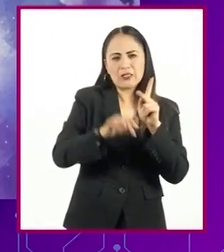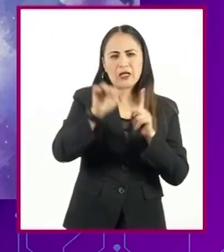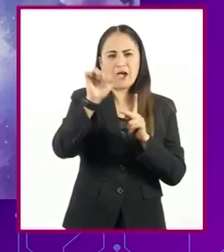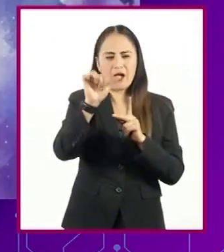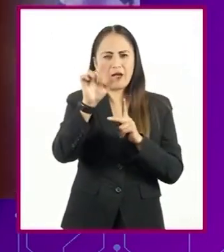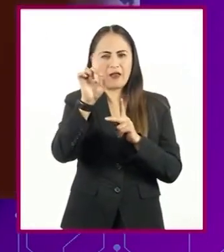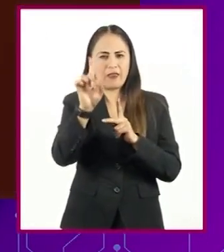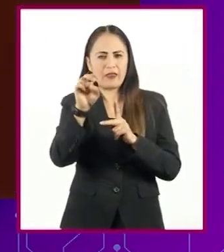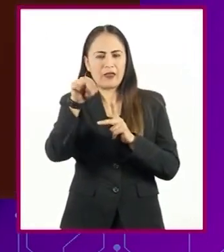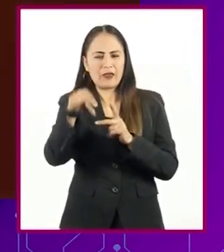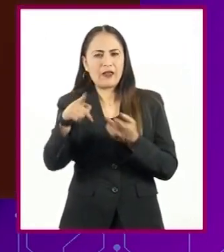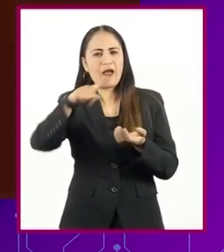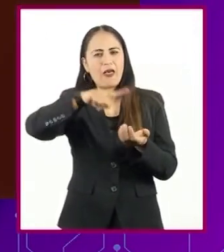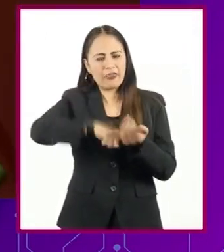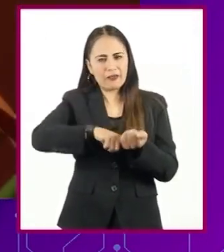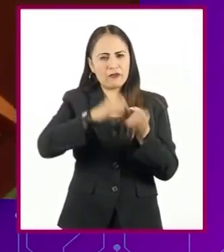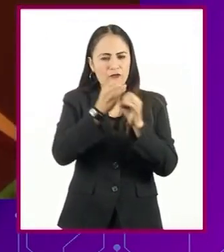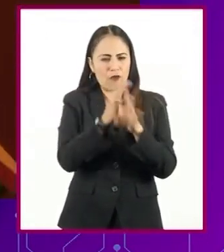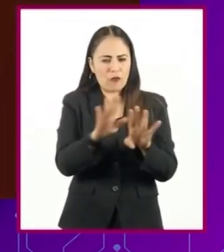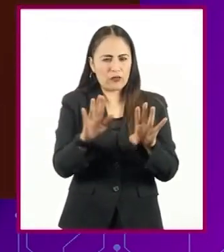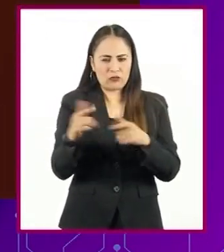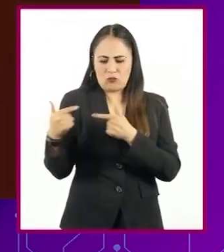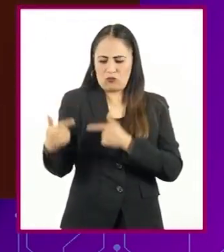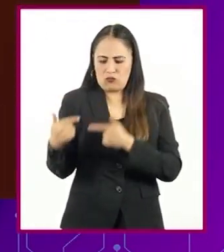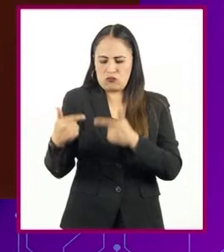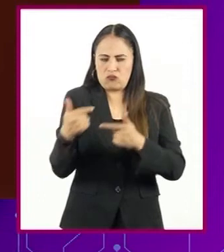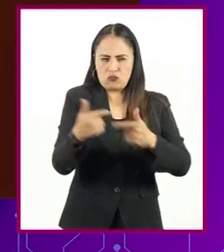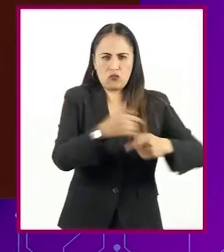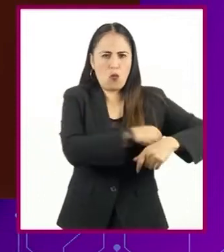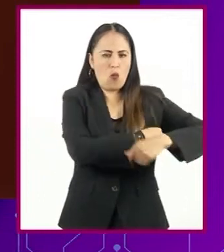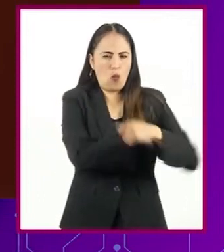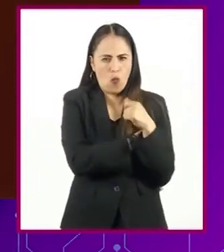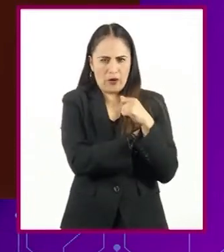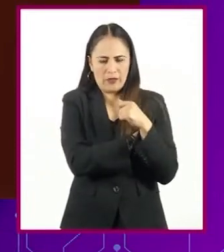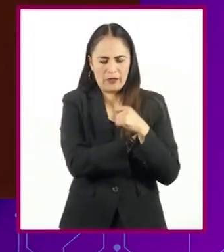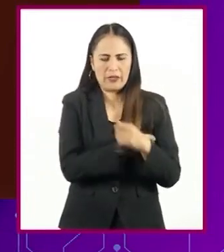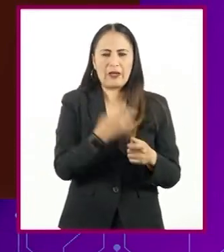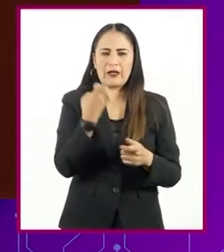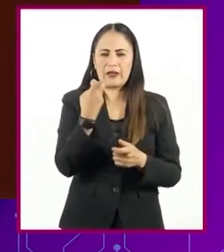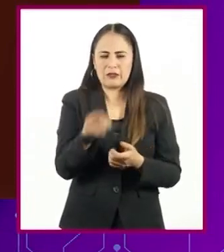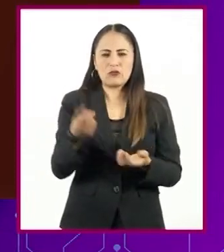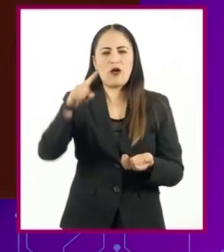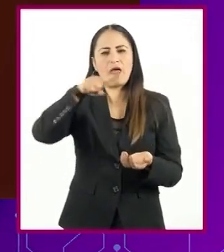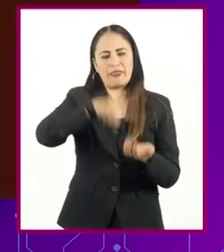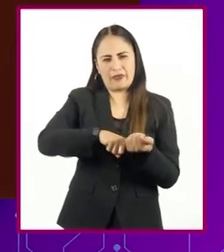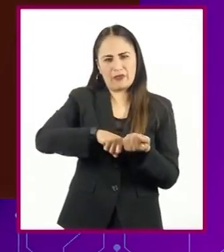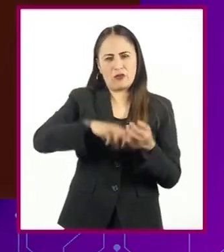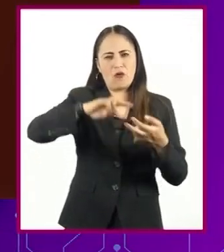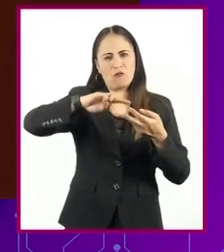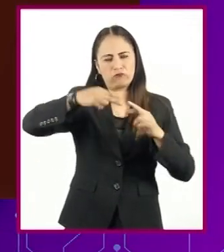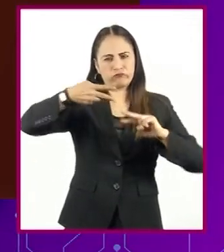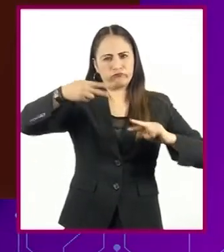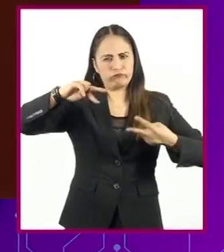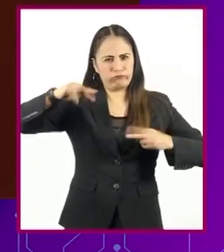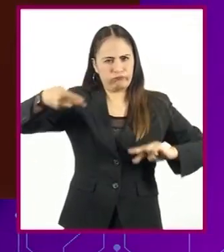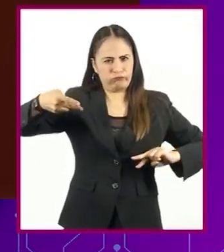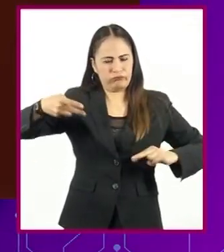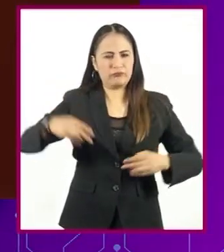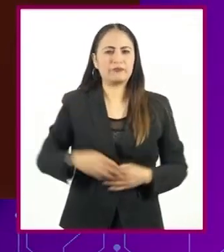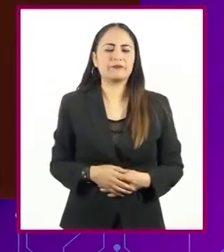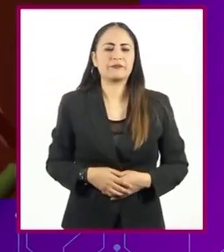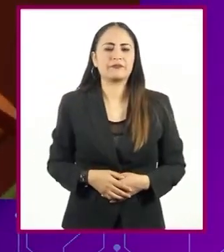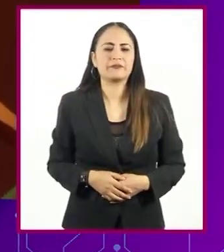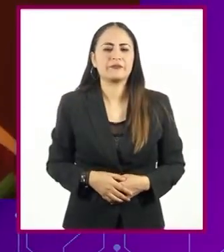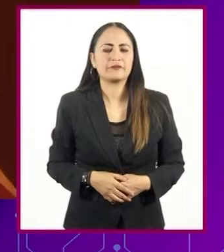donde se almacena la información genética. Estos se localizan al interior de los cromosomas. En